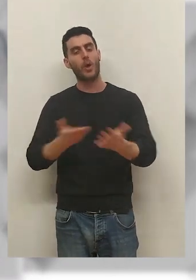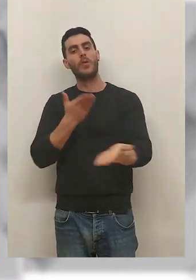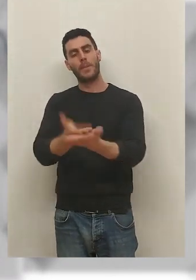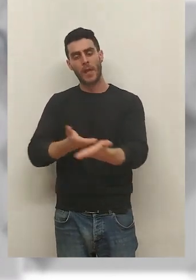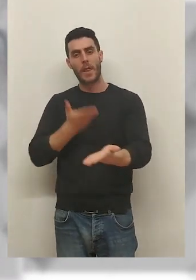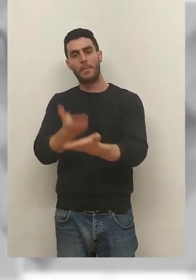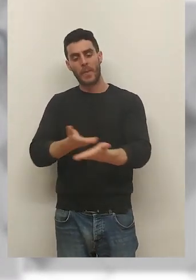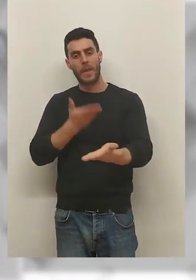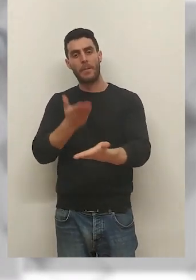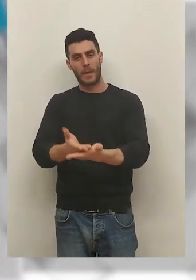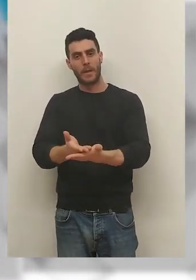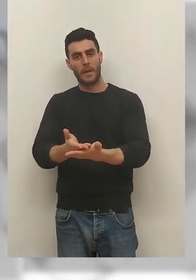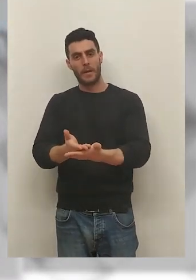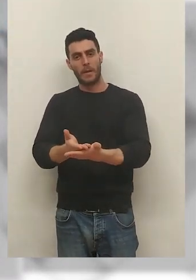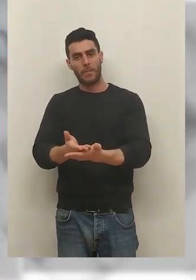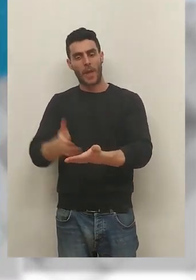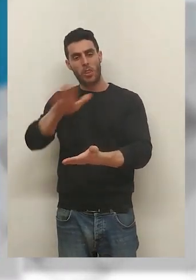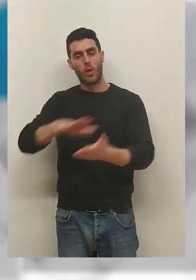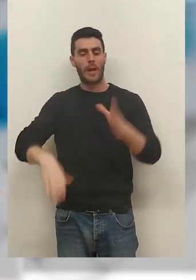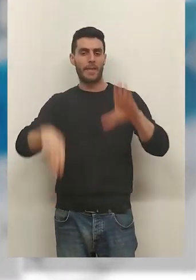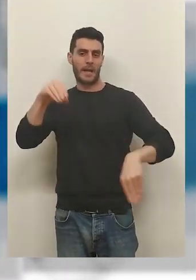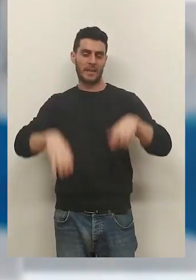demandada de Avenida de la Sierra.